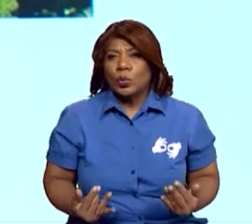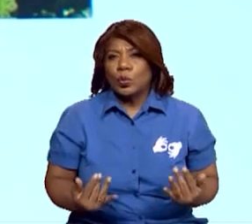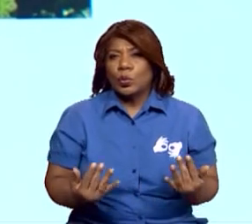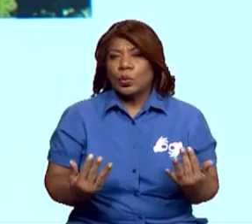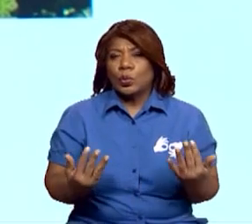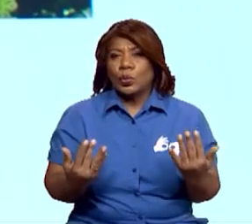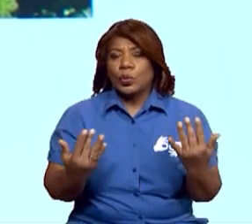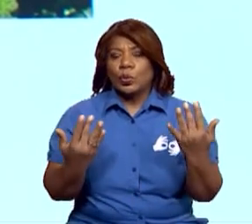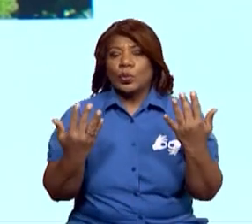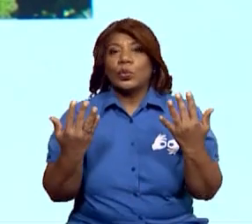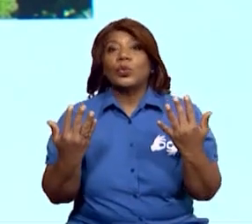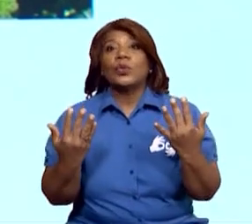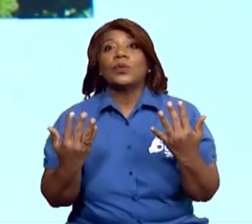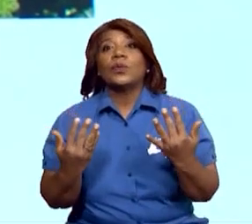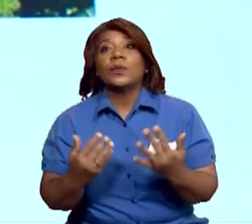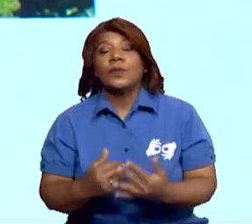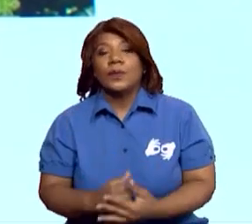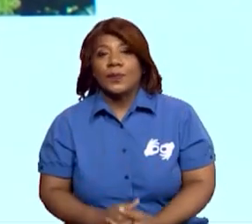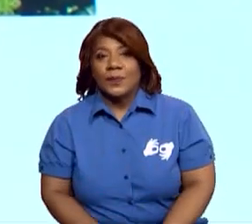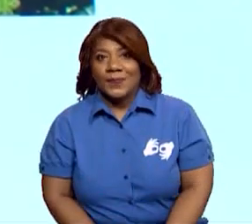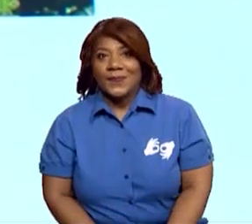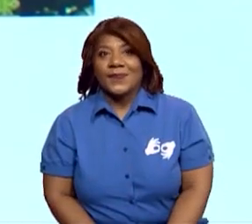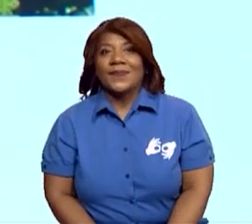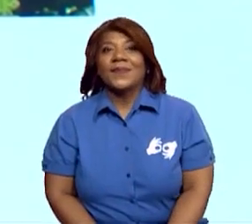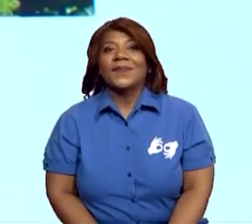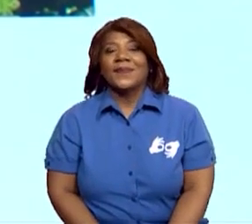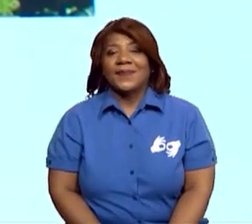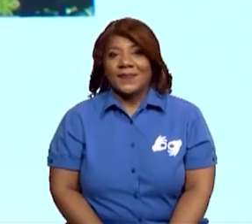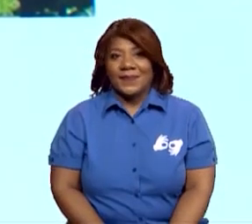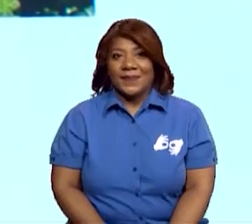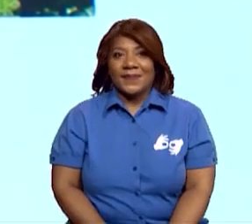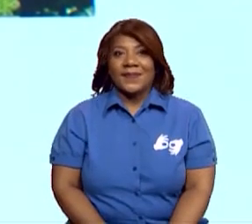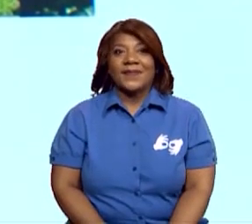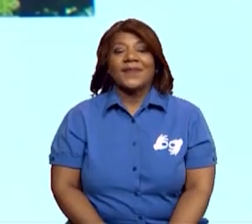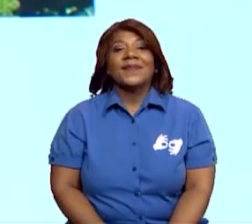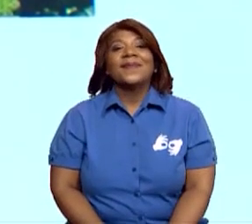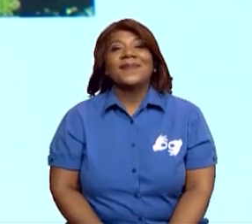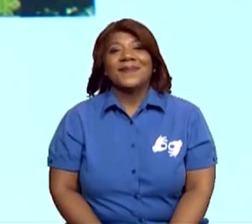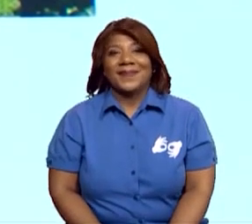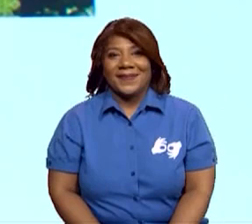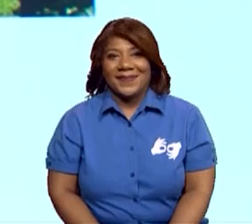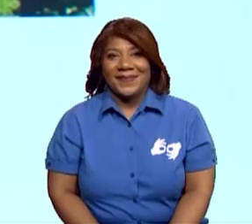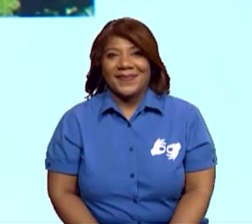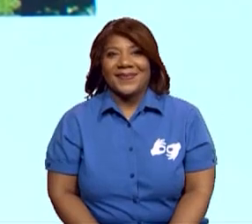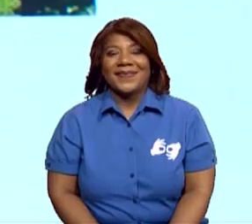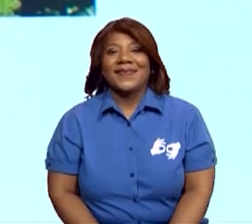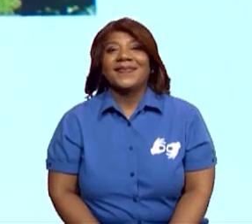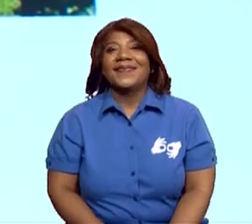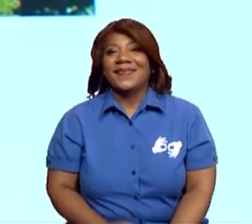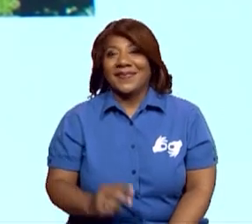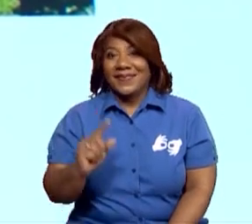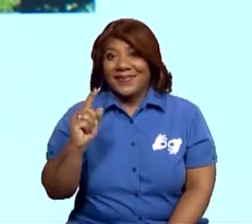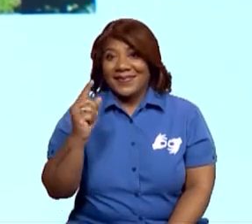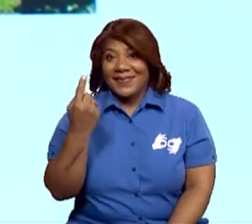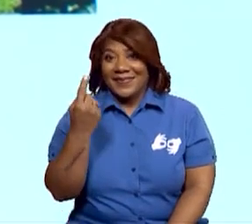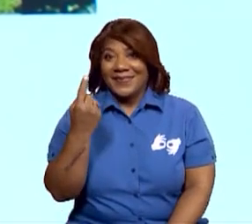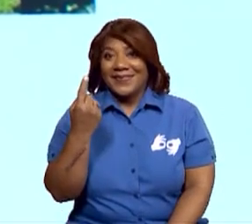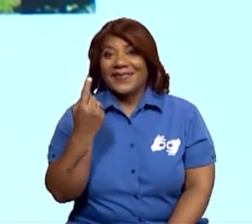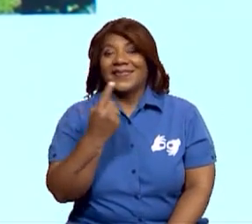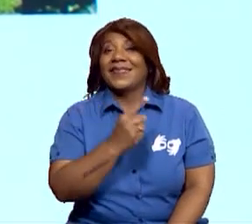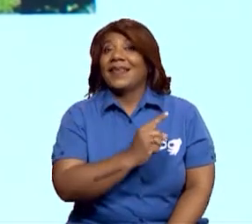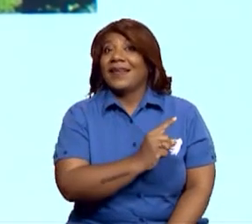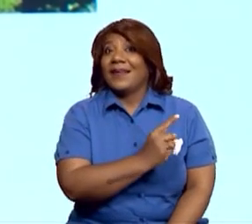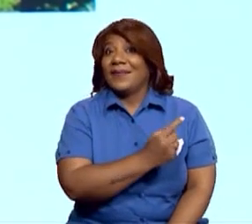es todo lo que procede de la naturaleza. Por tanto, sería también el sector primario. Muy bien.